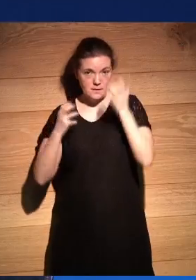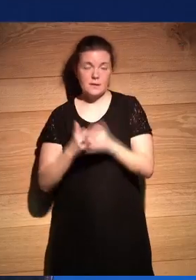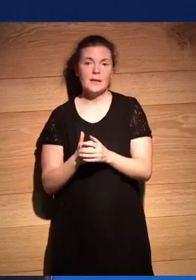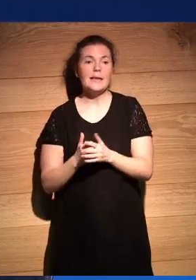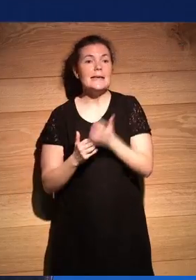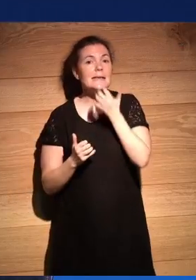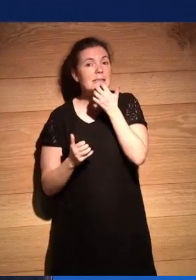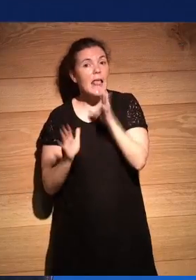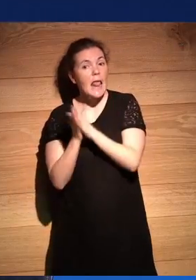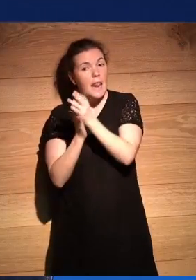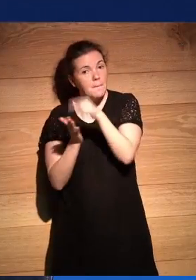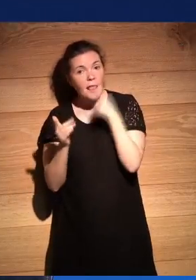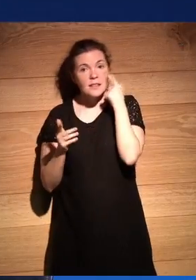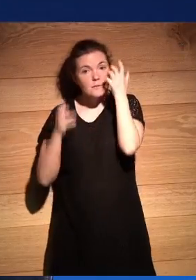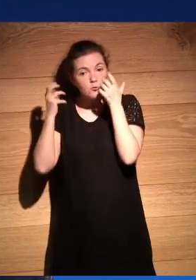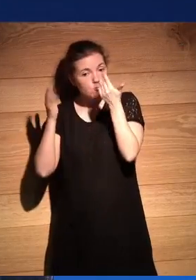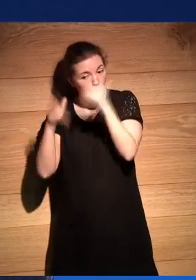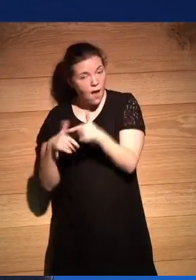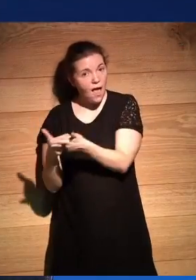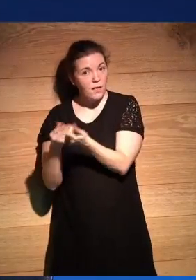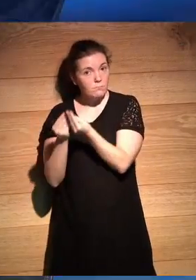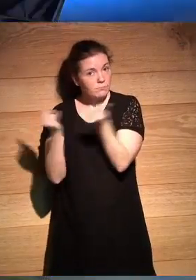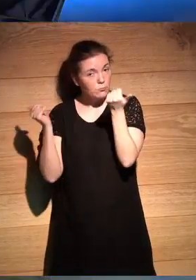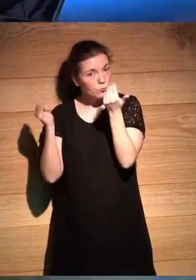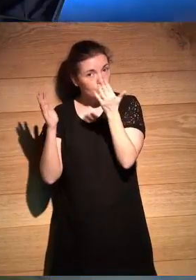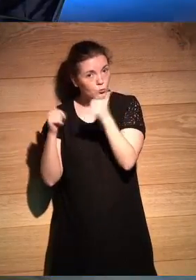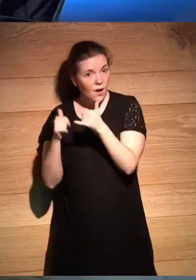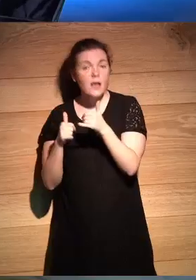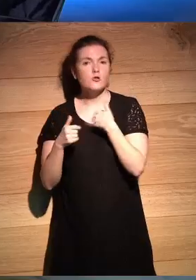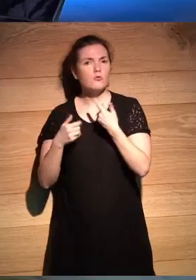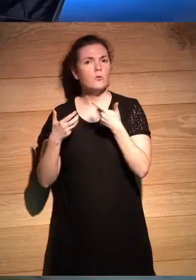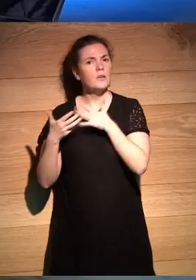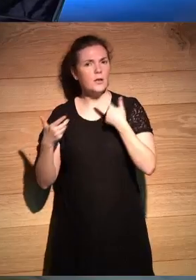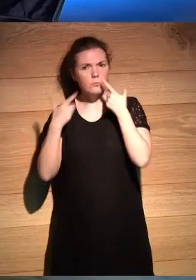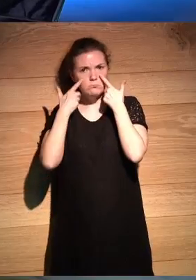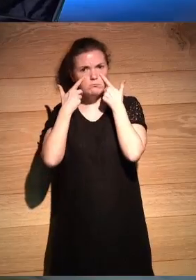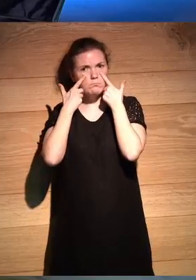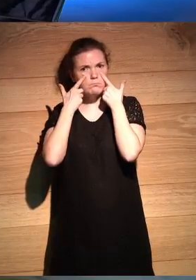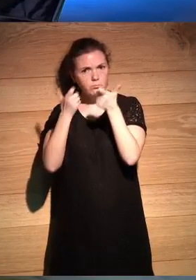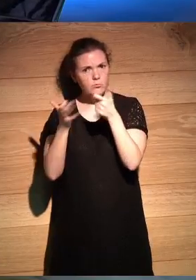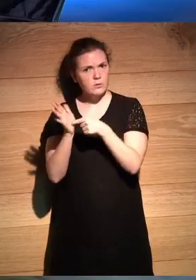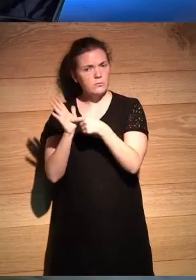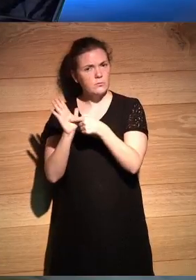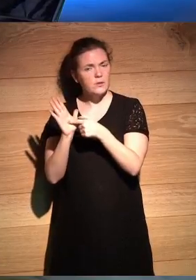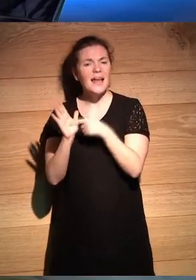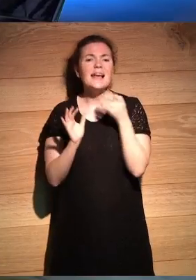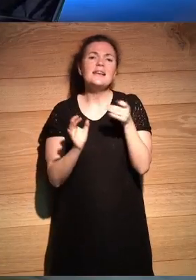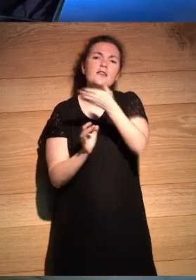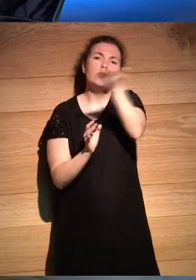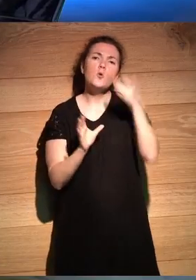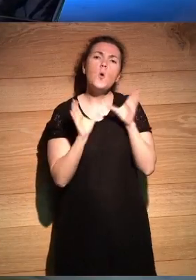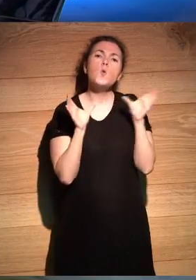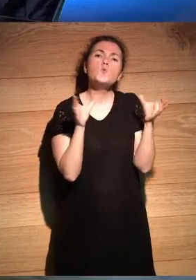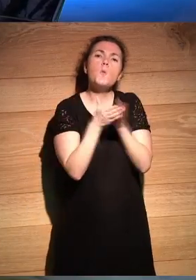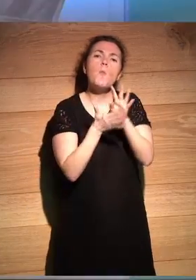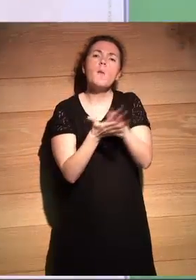no hubieran tenido una novela como los detectives salvajes y con esto además subrayo mucho quiero decir son un grupo de poetas